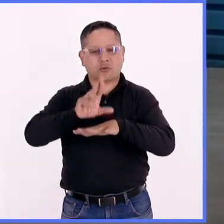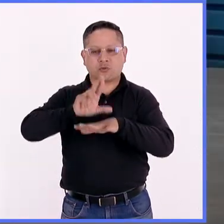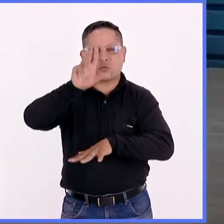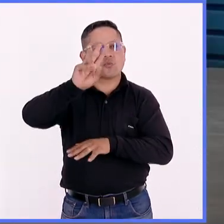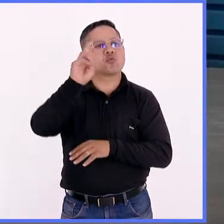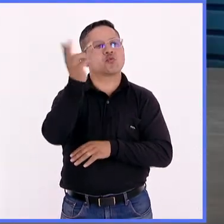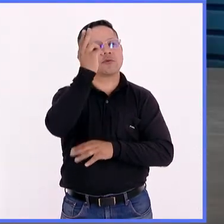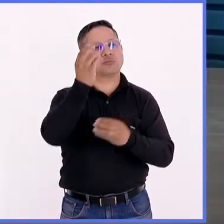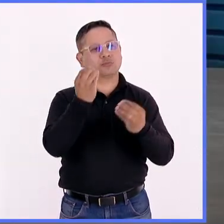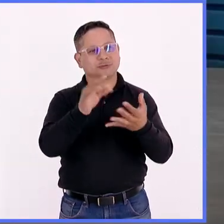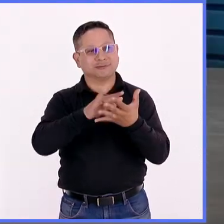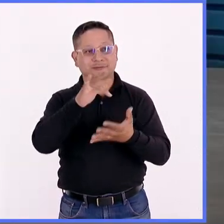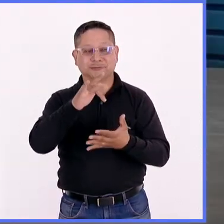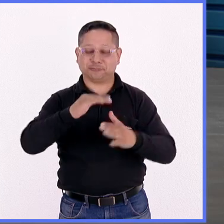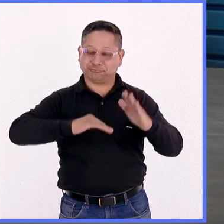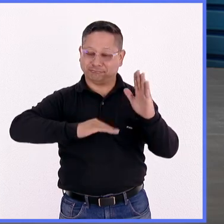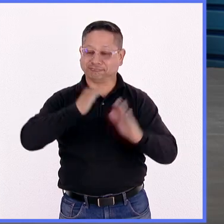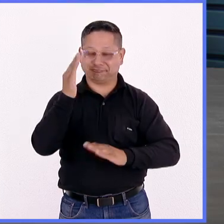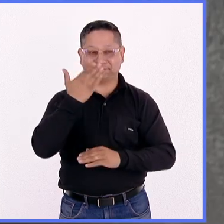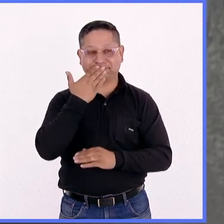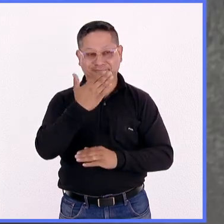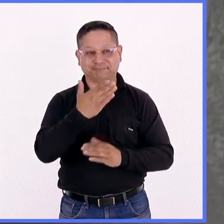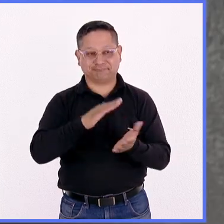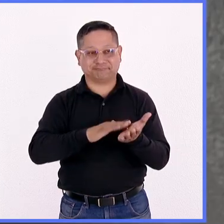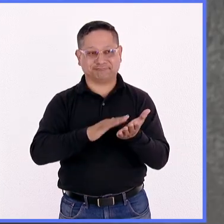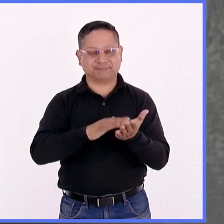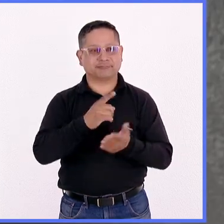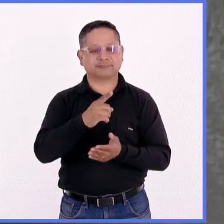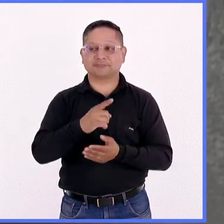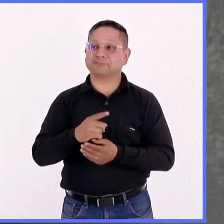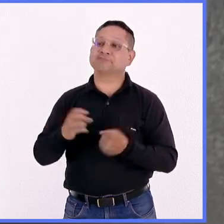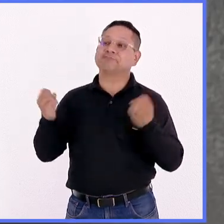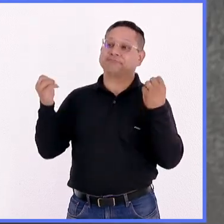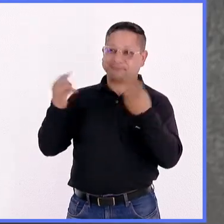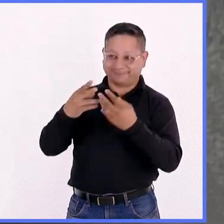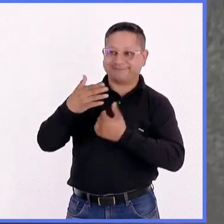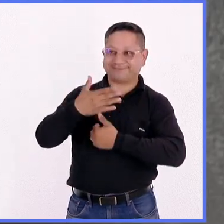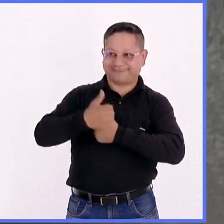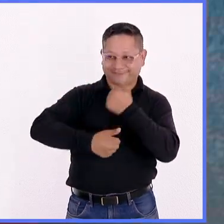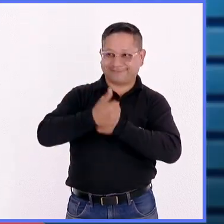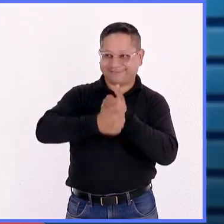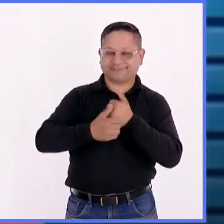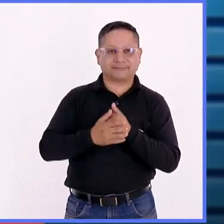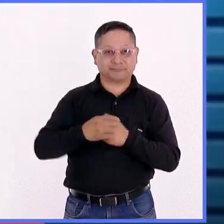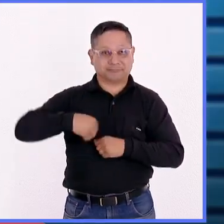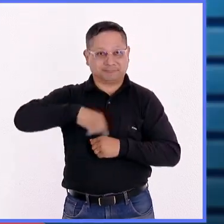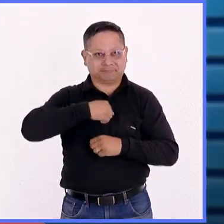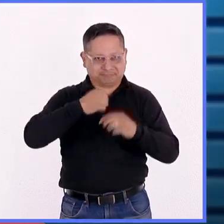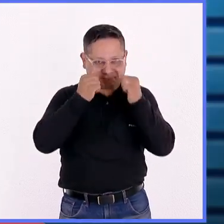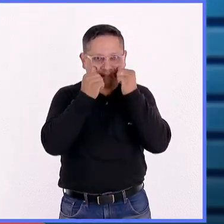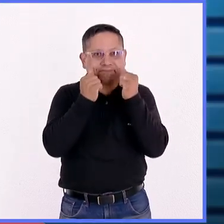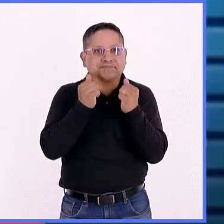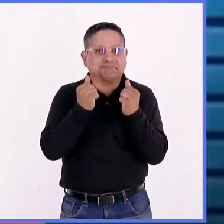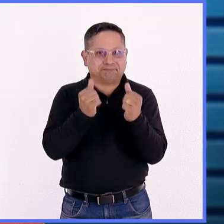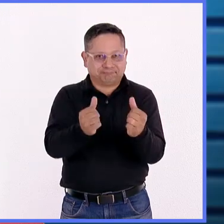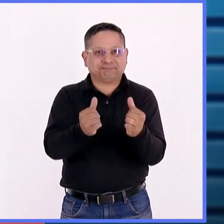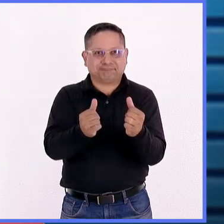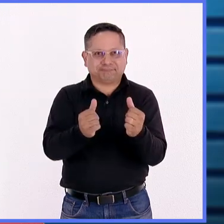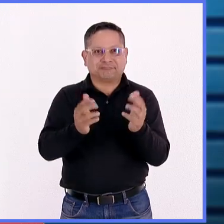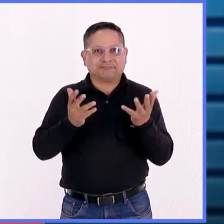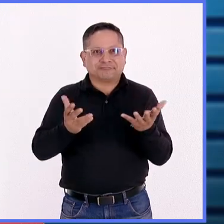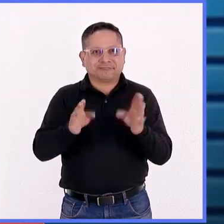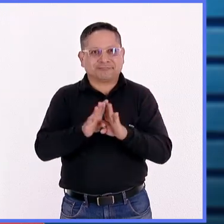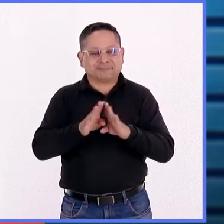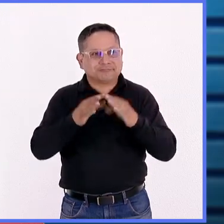Universitario. Muchas gracias y mucho éxito. Gracias a ustedes y bueno, nos vemos por ahí en el concurso. Exacto, estaremos atentos porque seguramente vivir, aunque sea